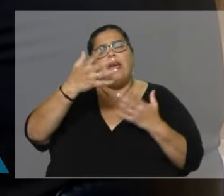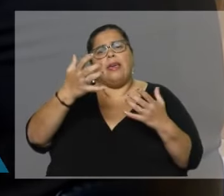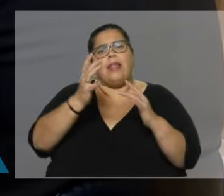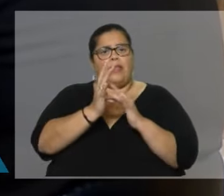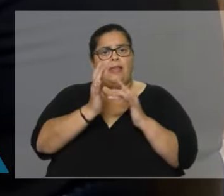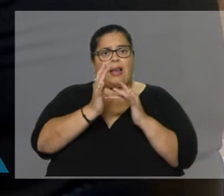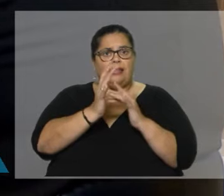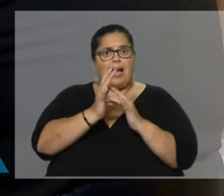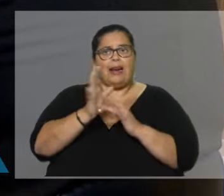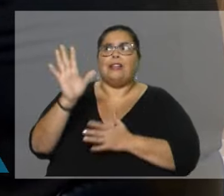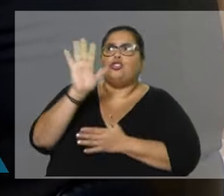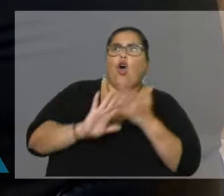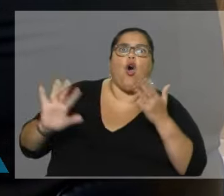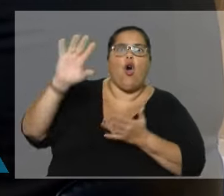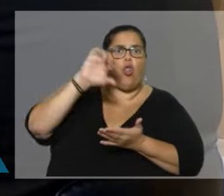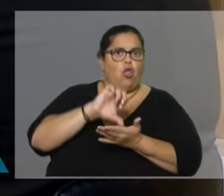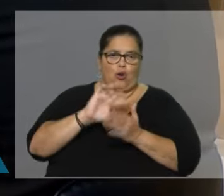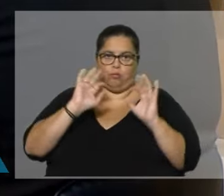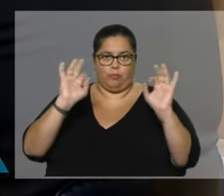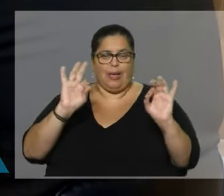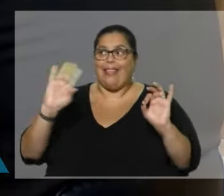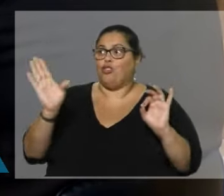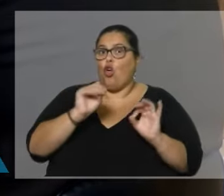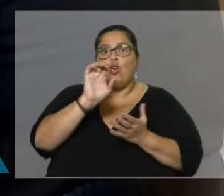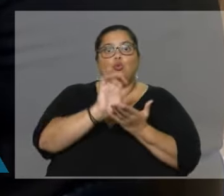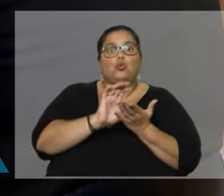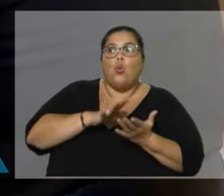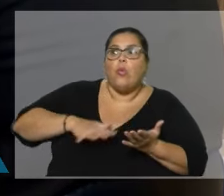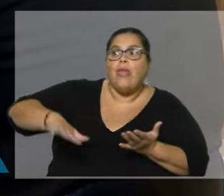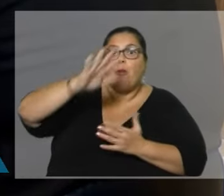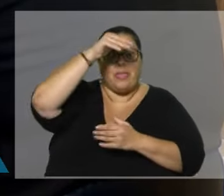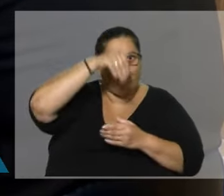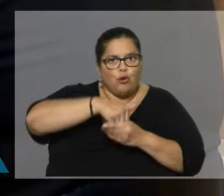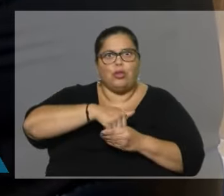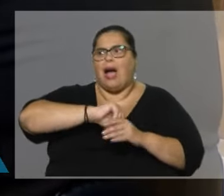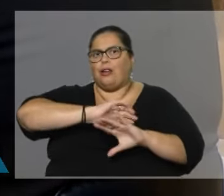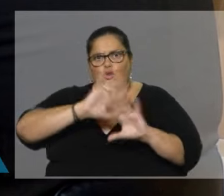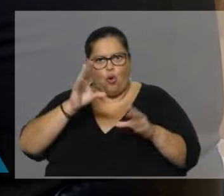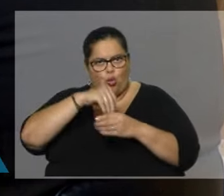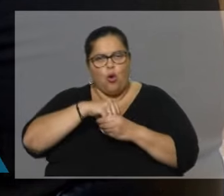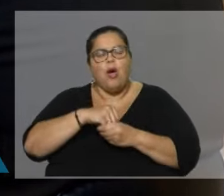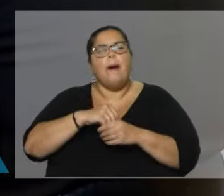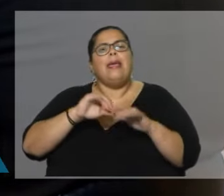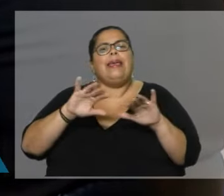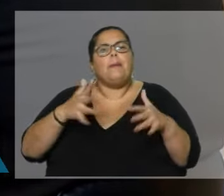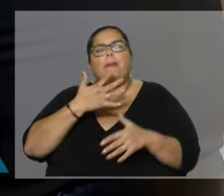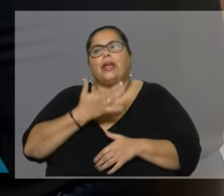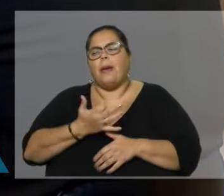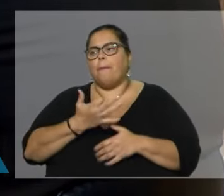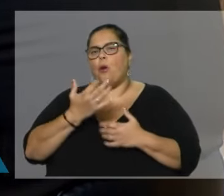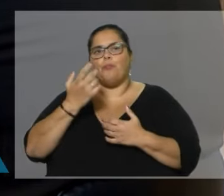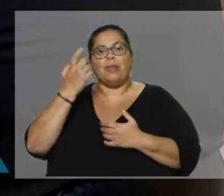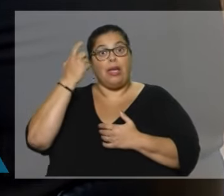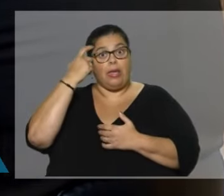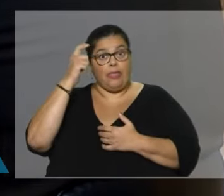el país, que todos los ciudadanos voten por allí, todas las leyes. ¿Qué pasa con las ideas extremas, digamos, que